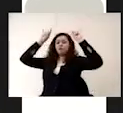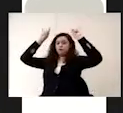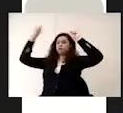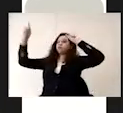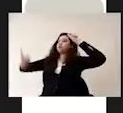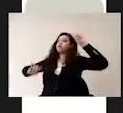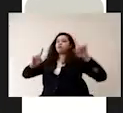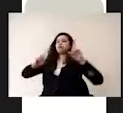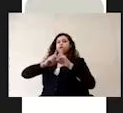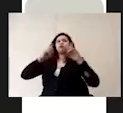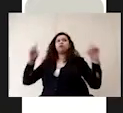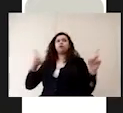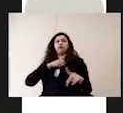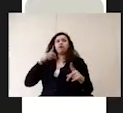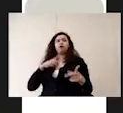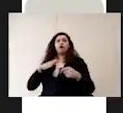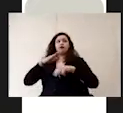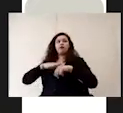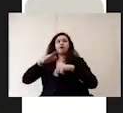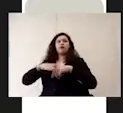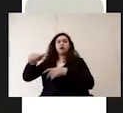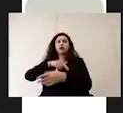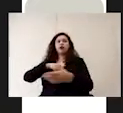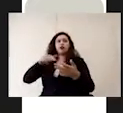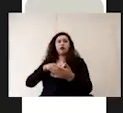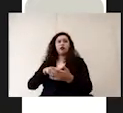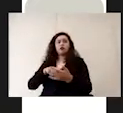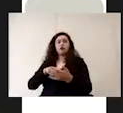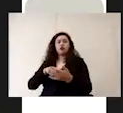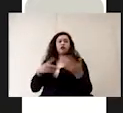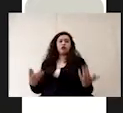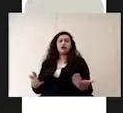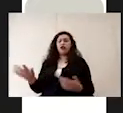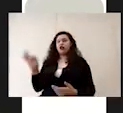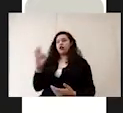la sana distancia sobre todo en lugares donde puede haber